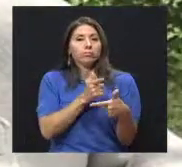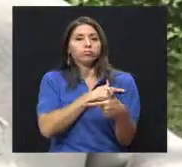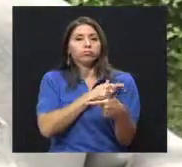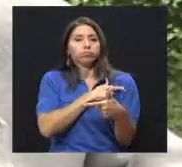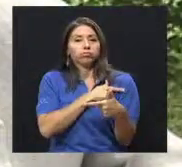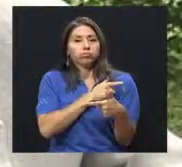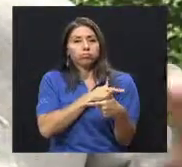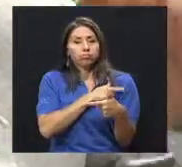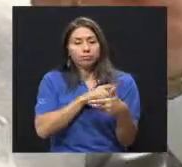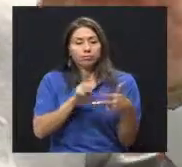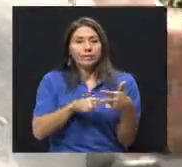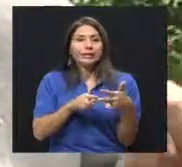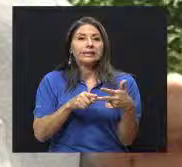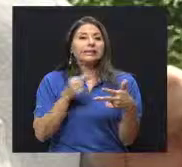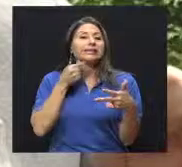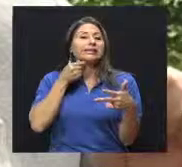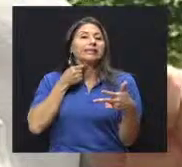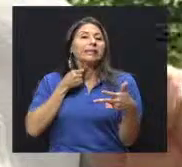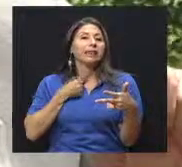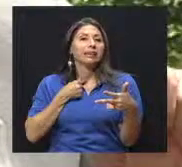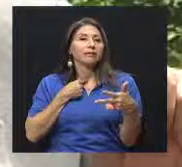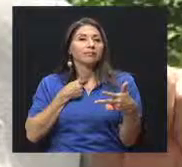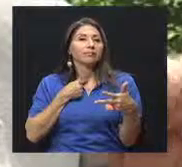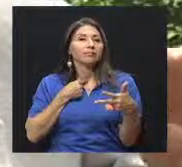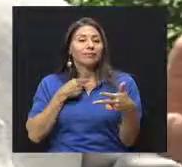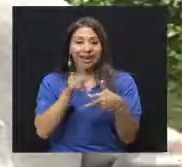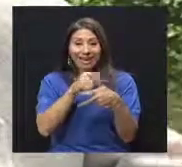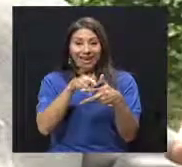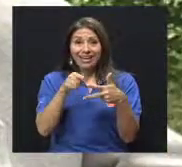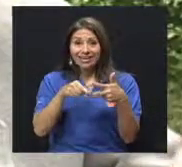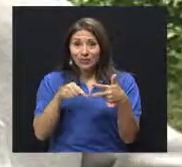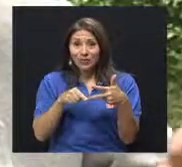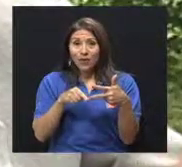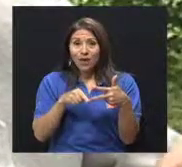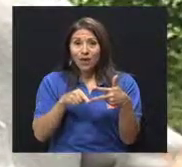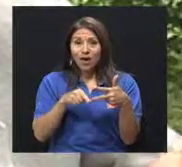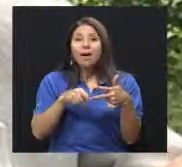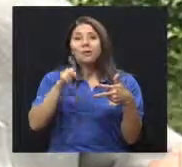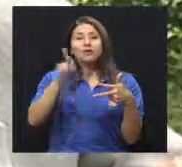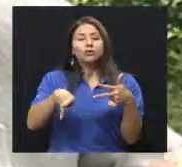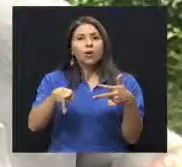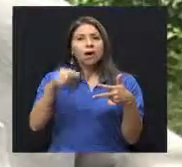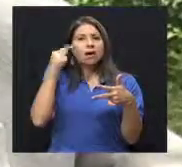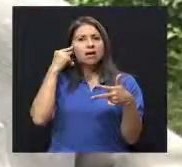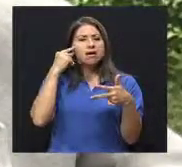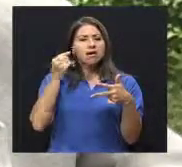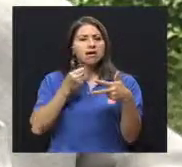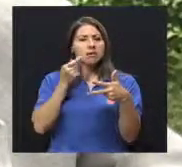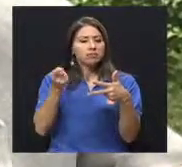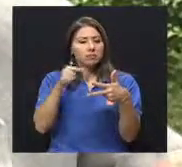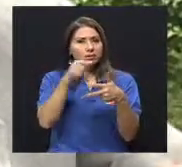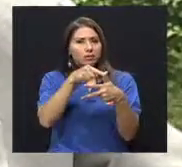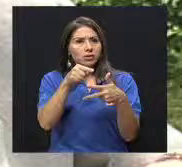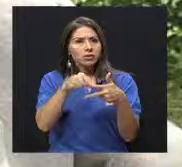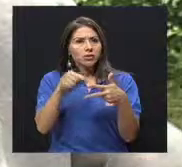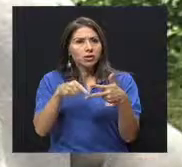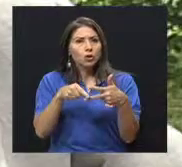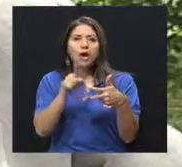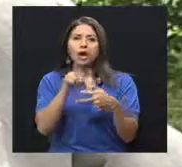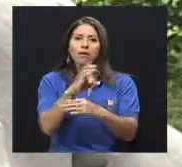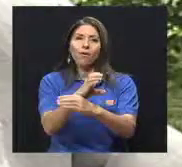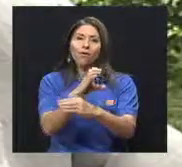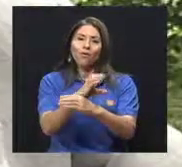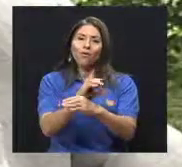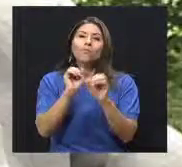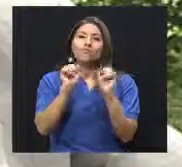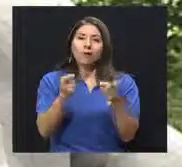Poliuria, orinadera. Y sed. Que son los signos que deben hacer pensar a toda persona. En que, ojo,